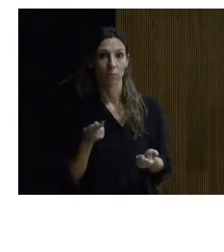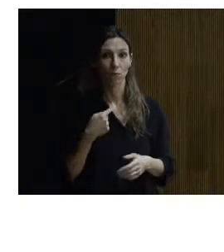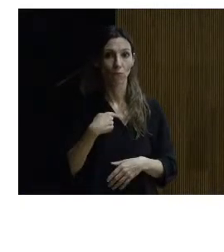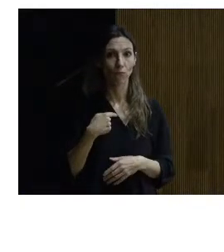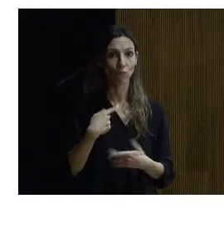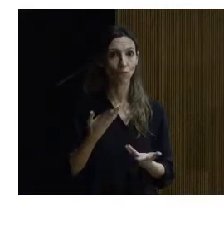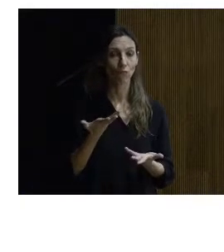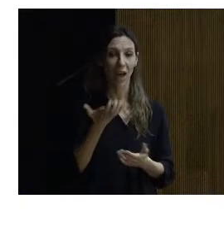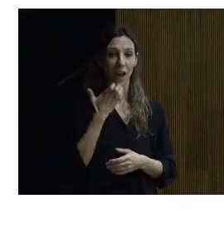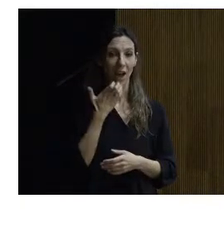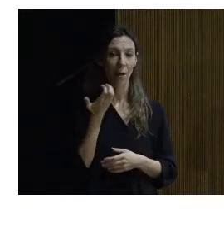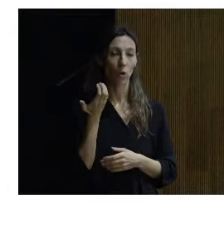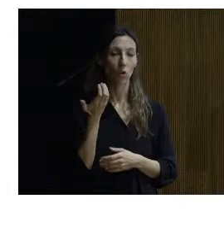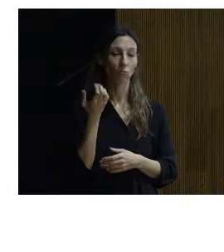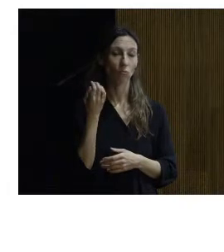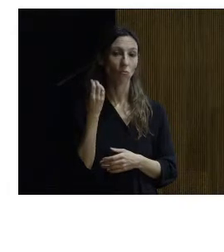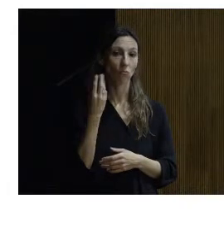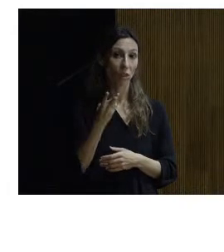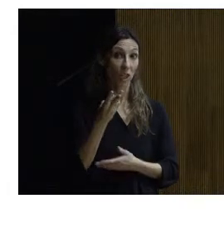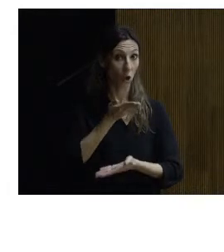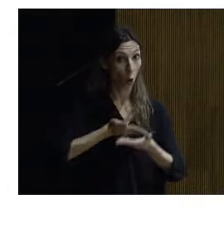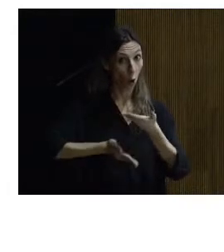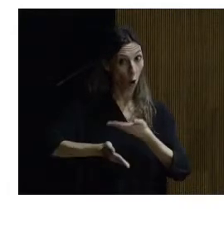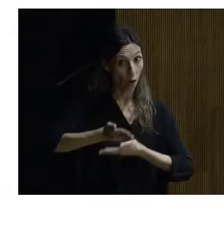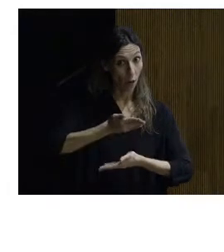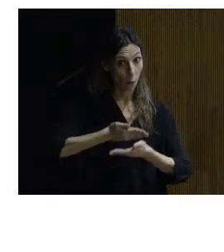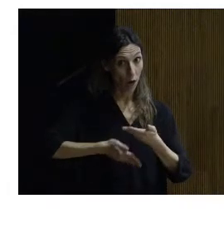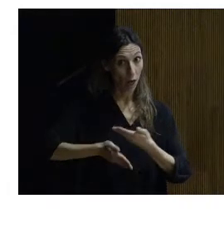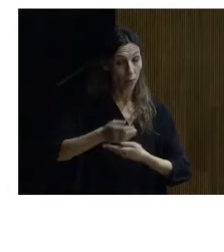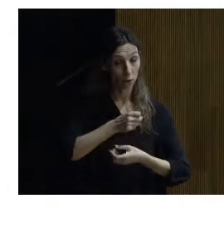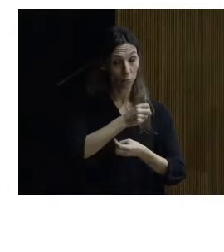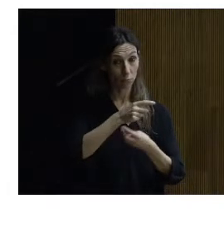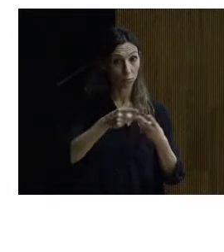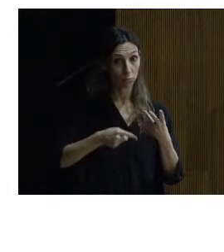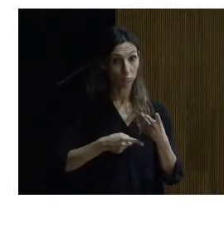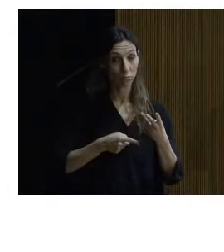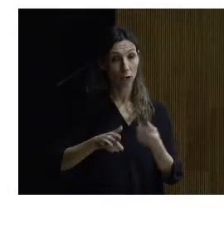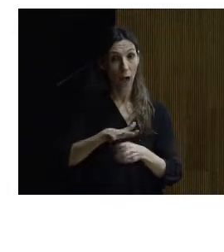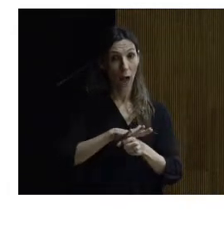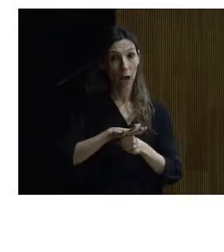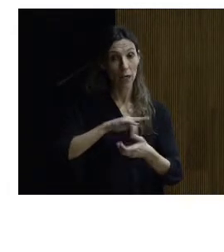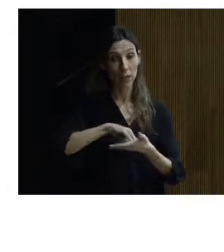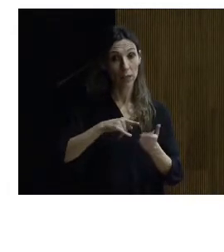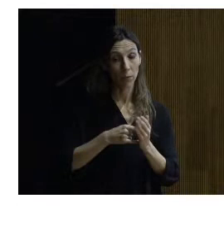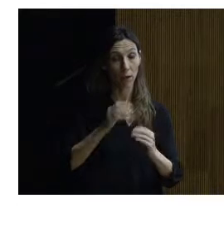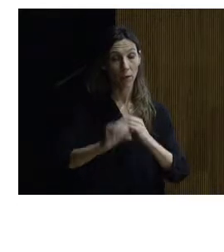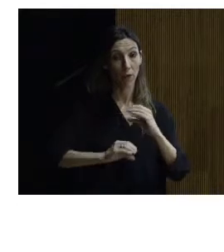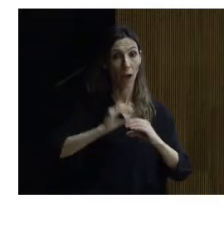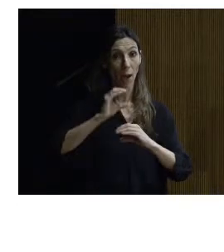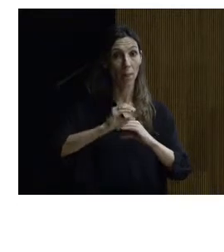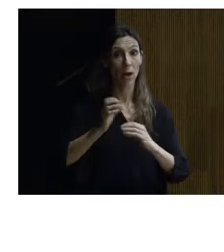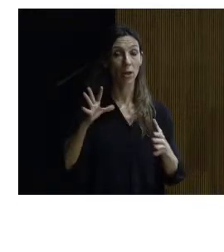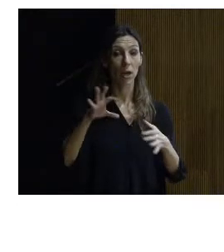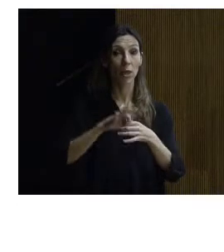os voy a poner tres ejemplos de colaboración del área de arquitectura del CEAPAT con temas relacionados con la accesibilidad del